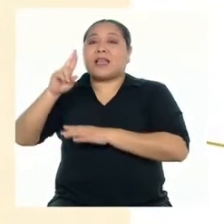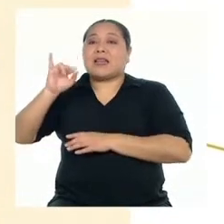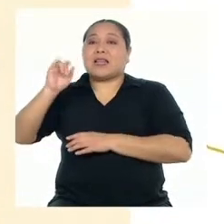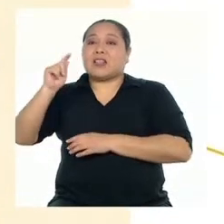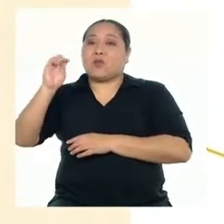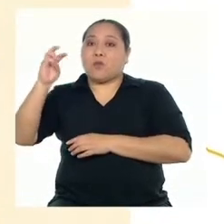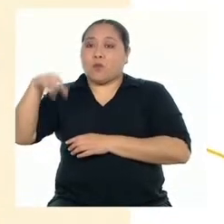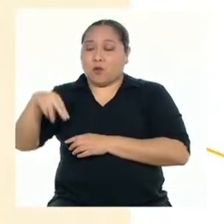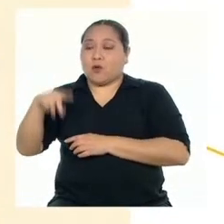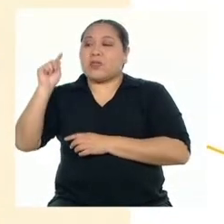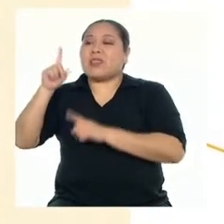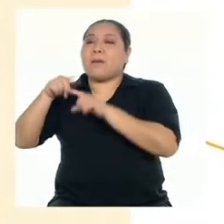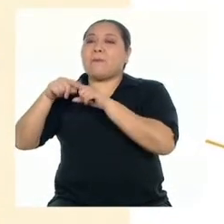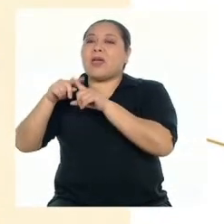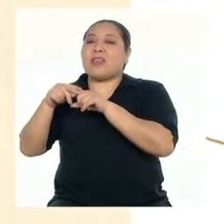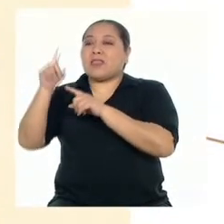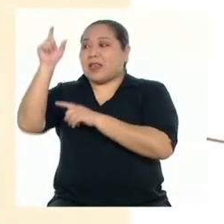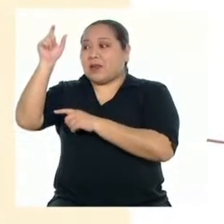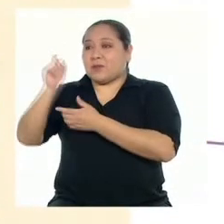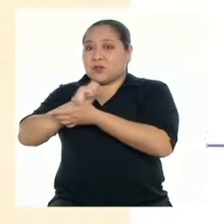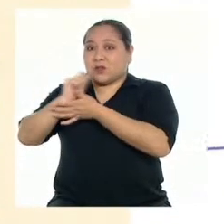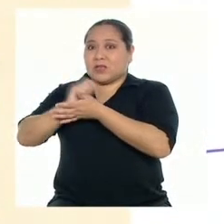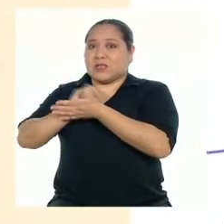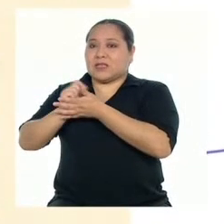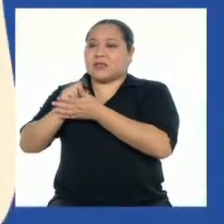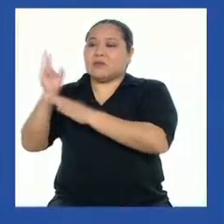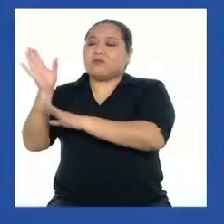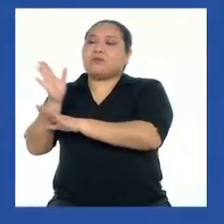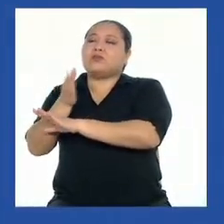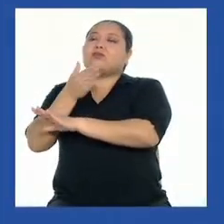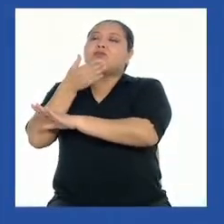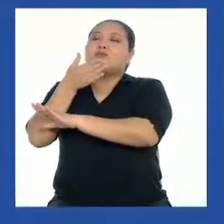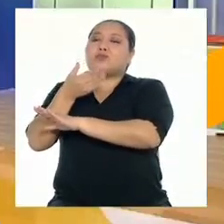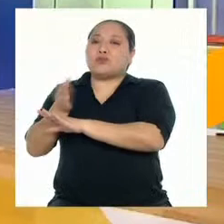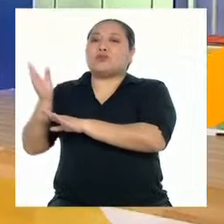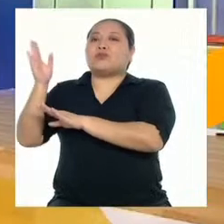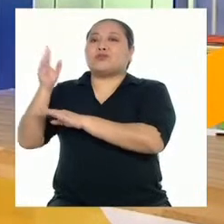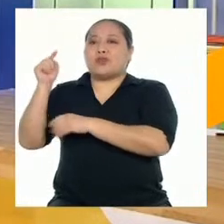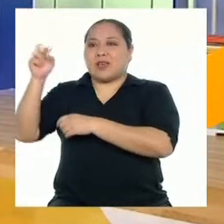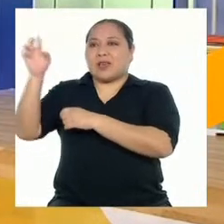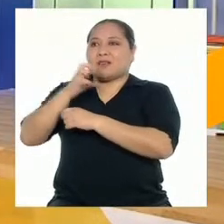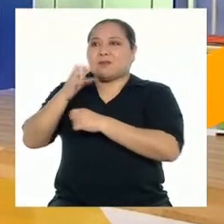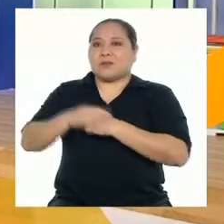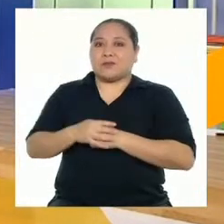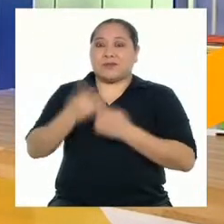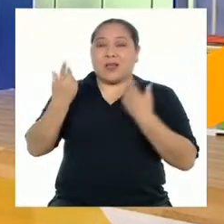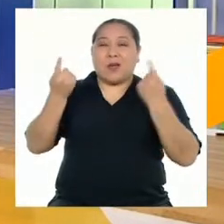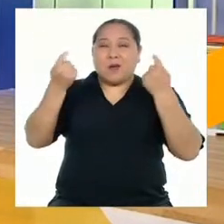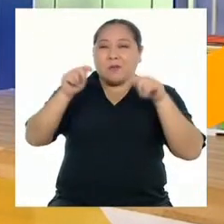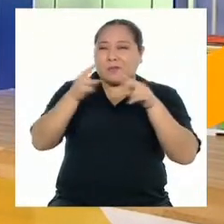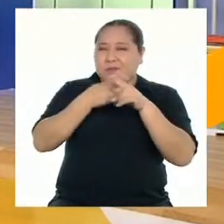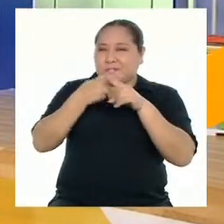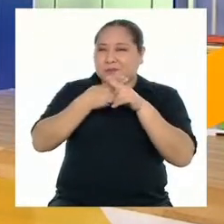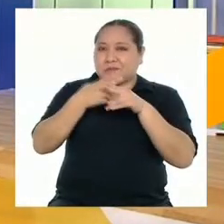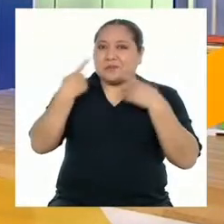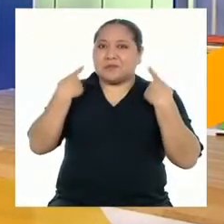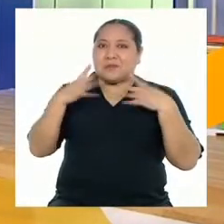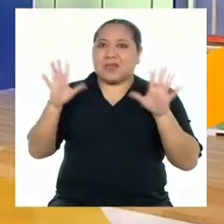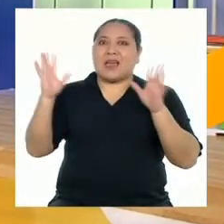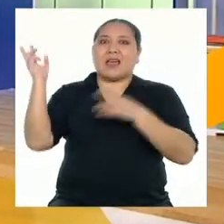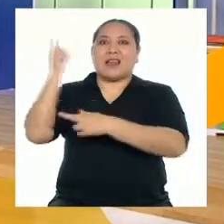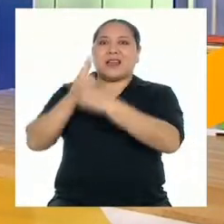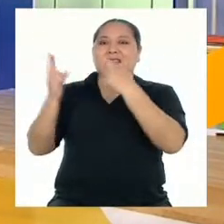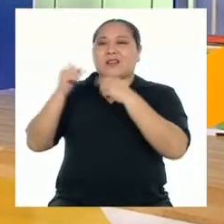autor y dan la entonación y musicalidad a la obra. Nos toca ir a una breve pausa, pero ya